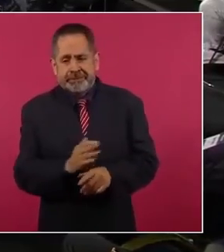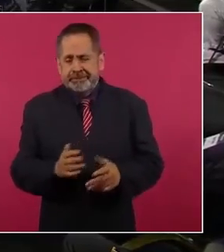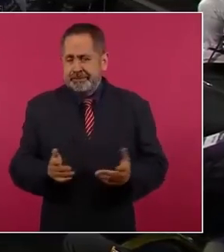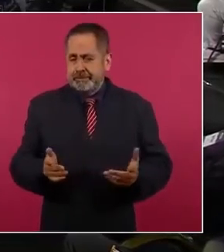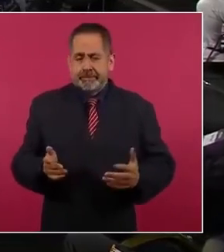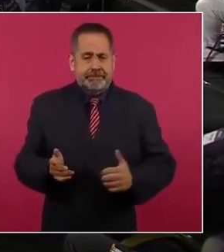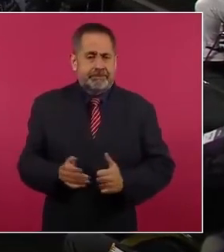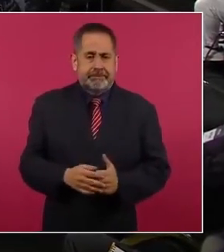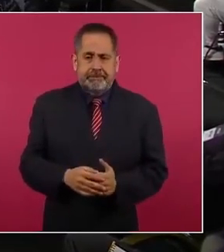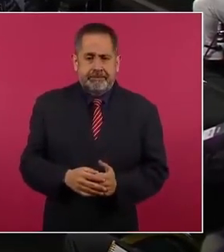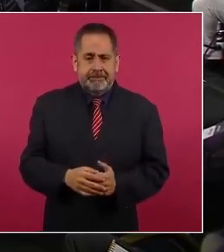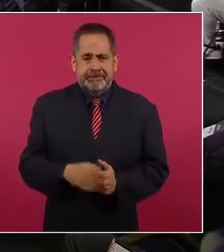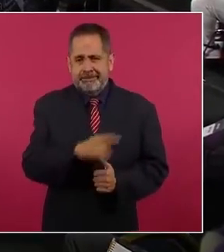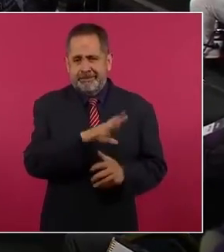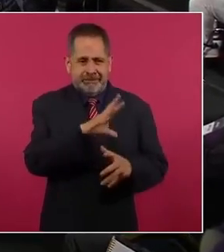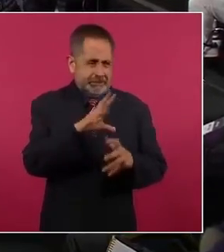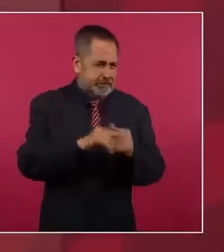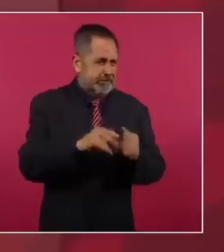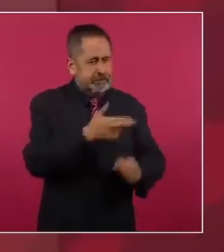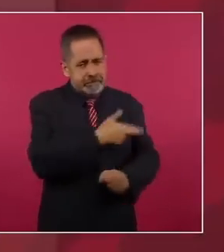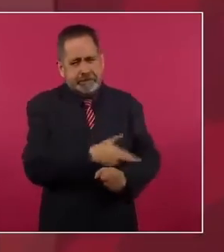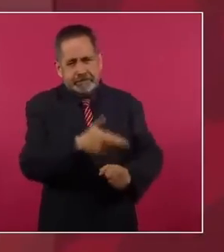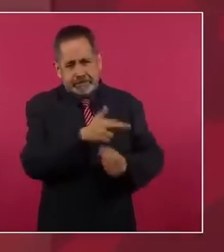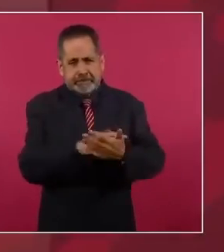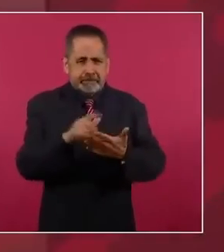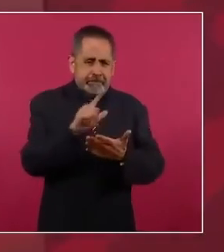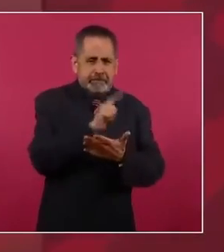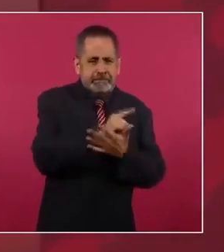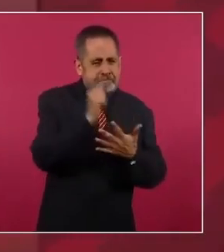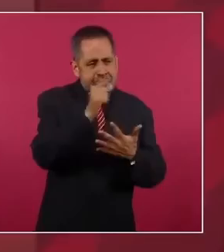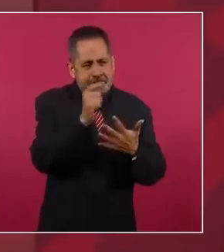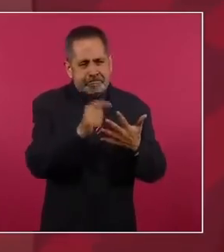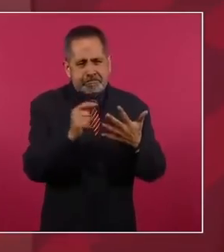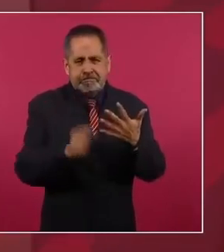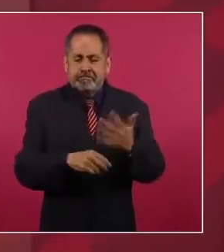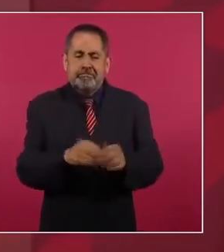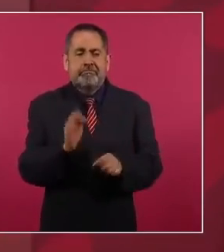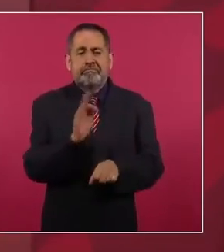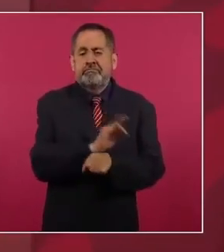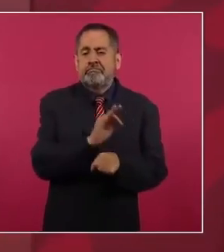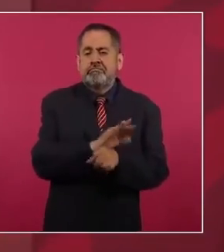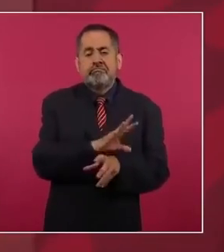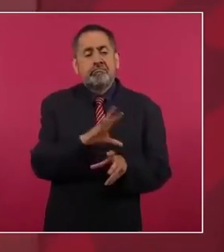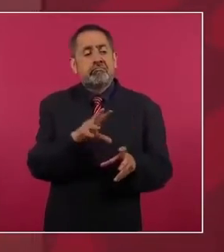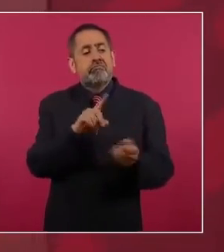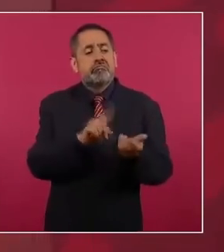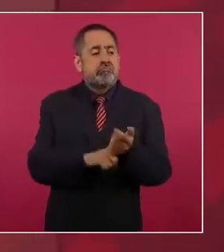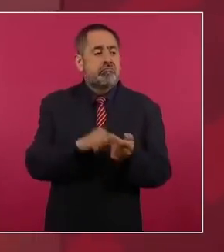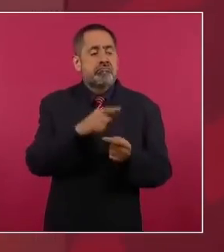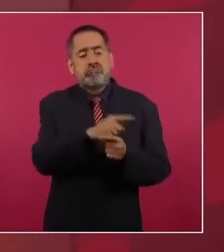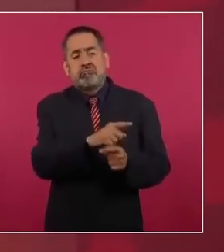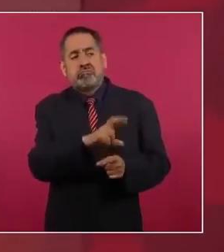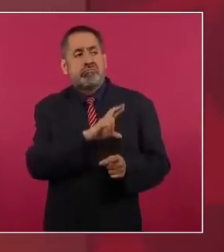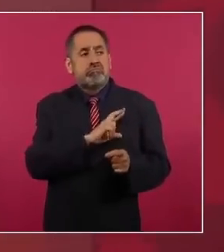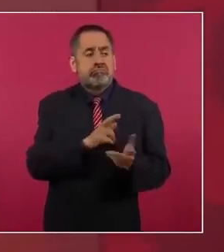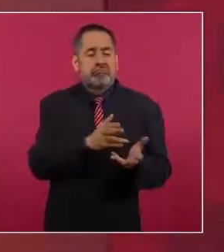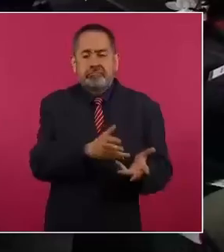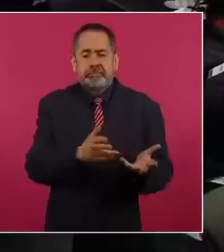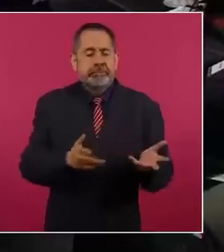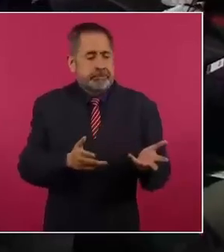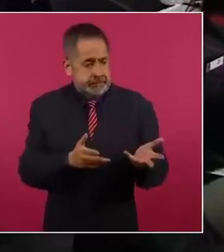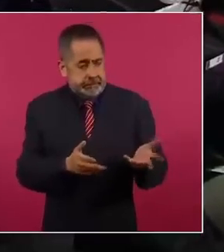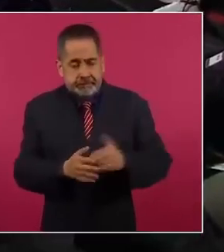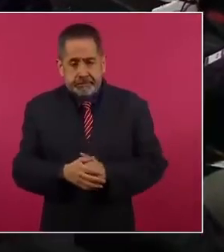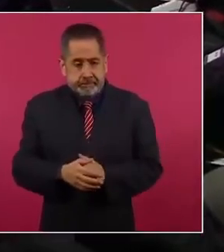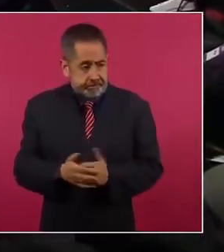Todo ese andamiaje jurídico que se creó para defender las privatizaciones. Ahí está